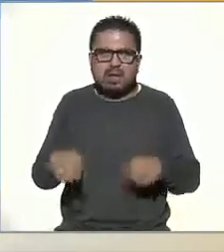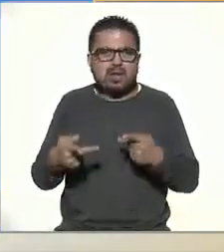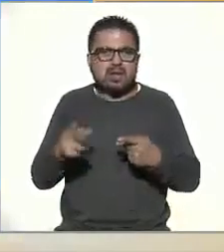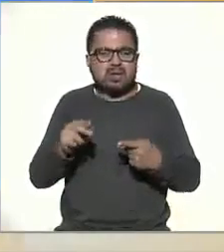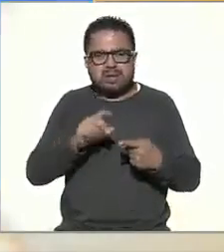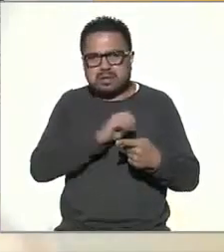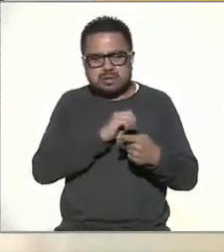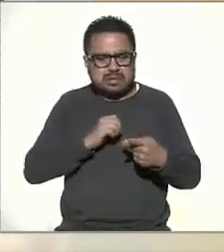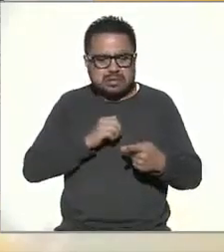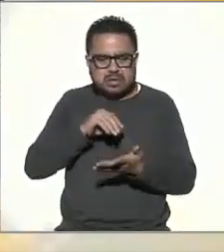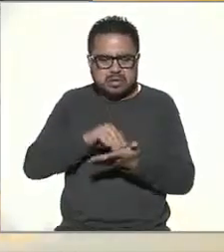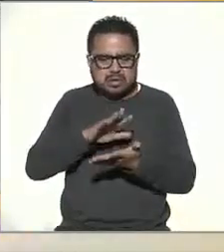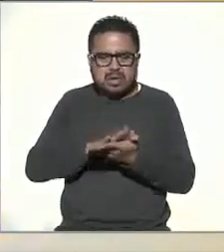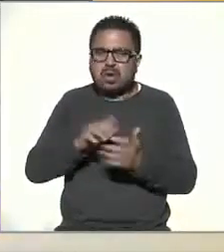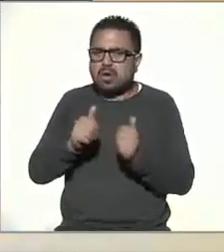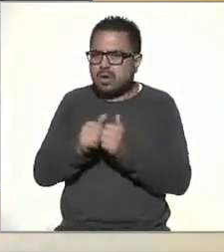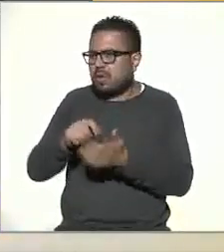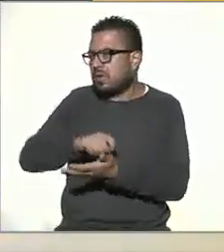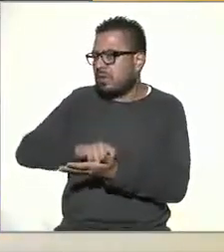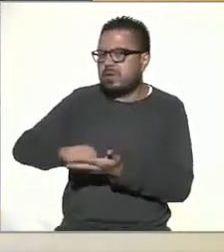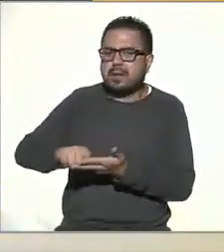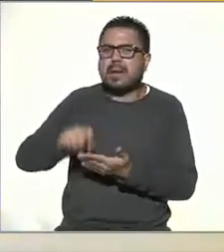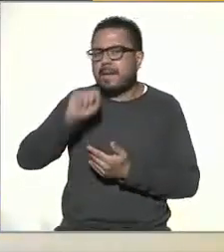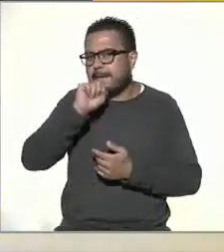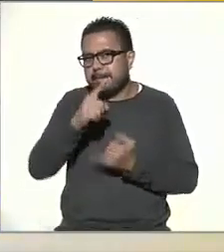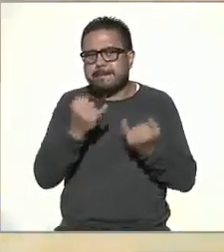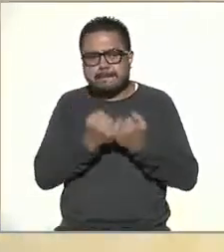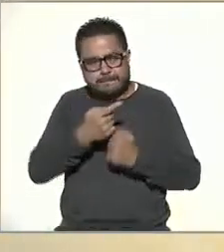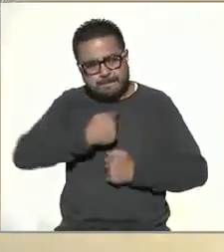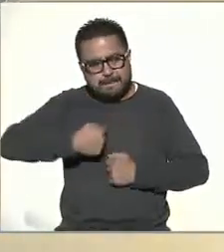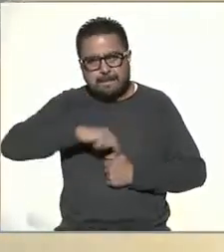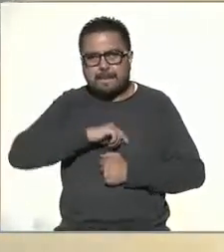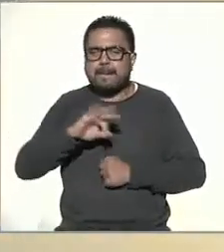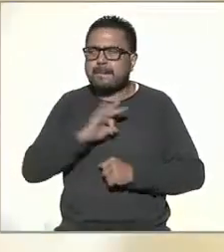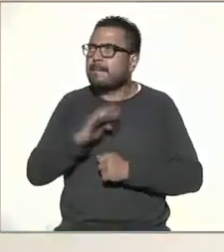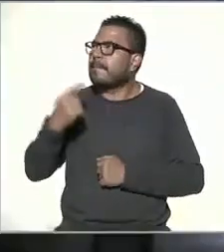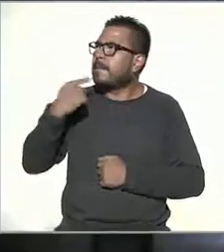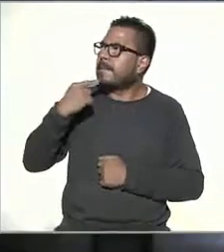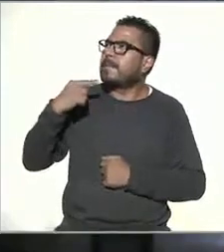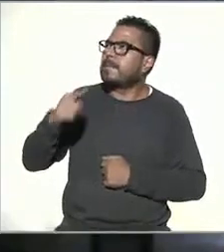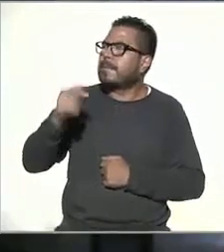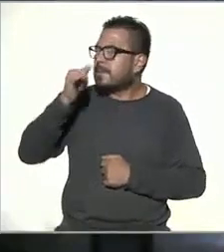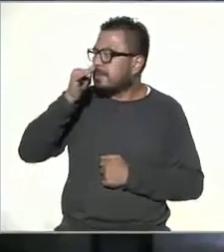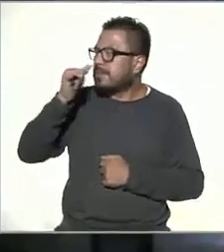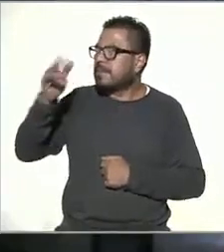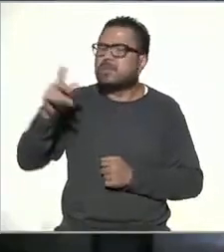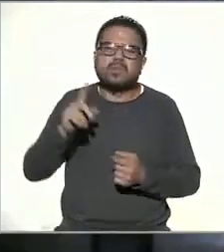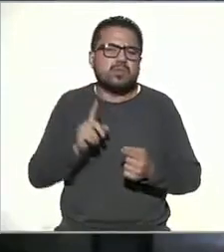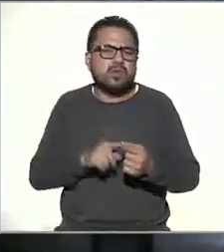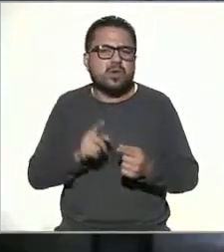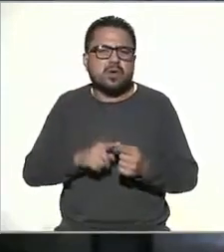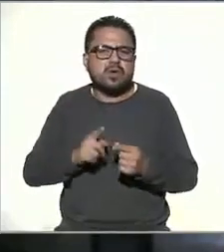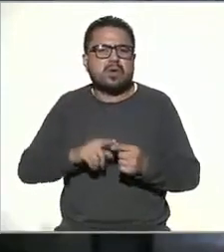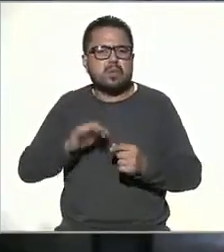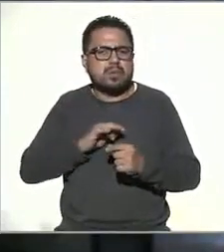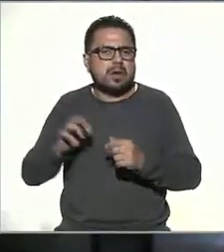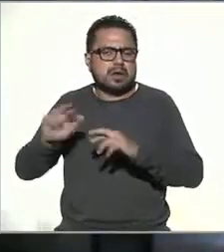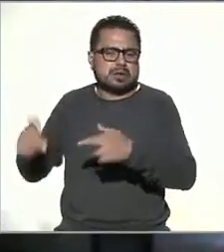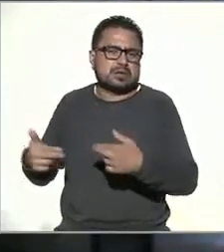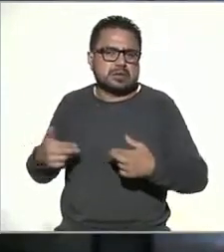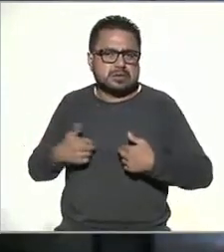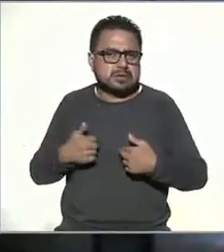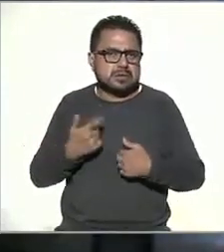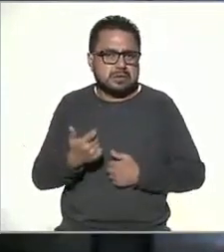cumple con lo establecido en la compra y por supuesto nosotros podemos poner alguna queja solicitar algún reclamo en donde o se nos devuelva el dinero